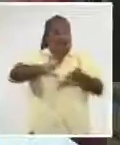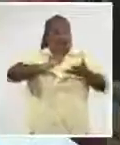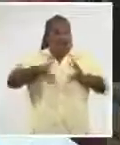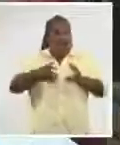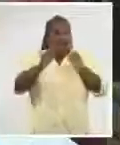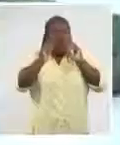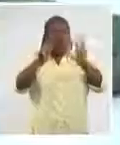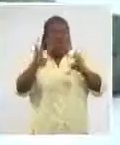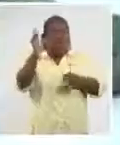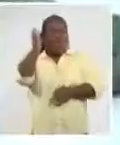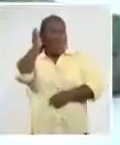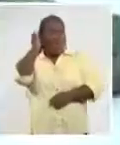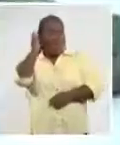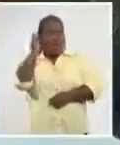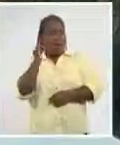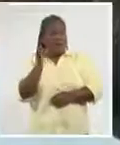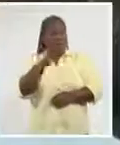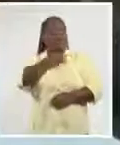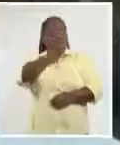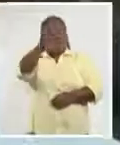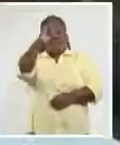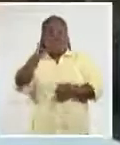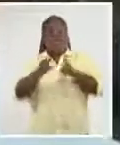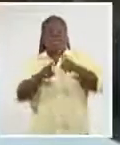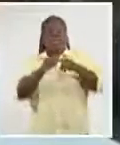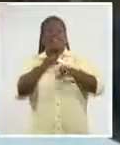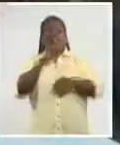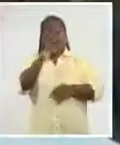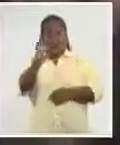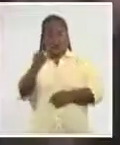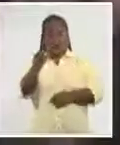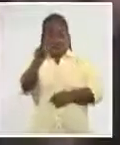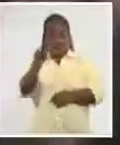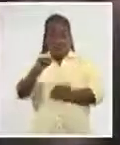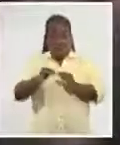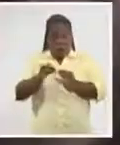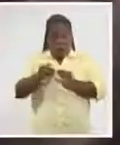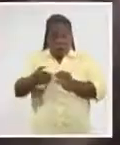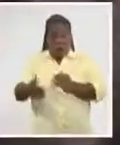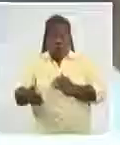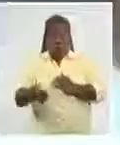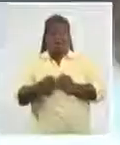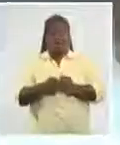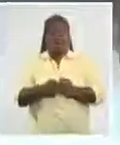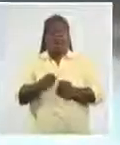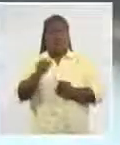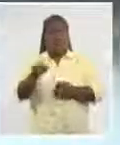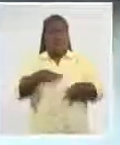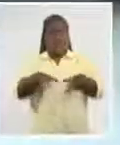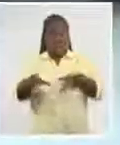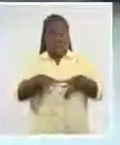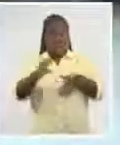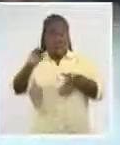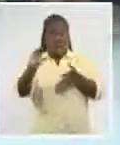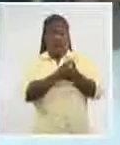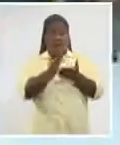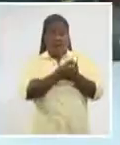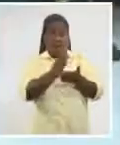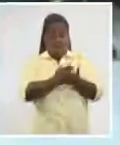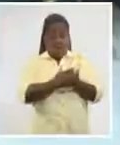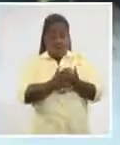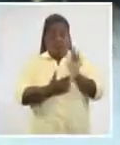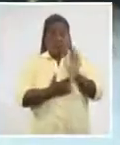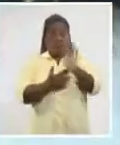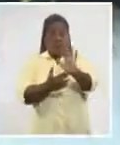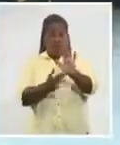Esteves, director de la editorial manufacturada El Fortín, también prepara varios volúmenes para la Feria Internacional